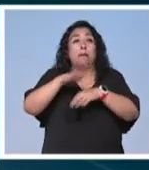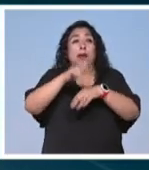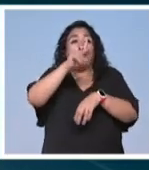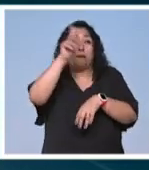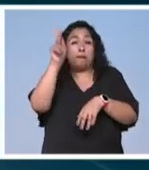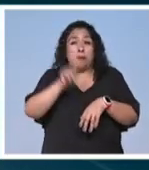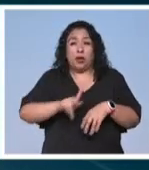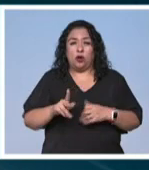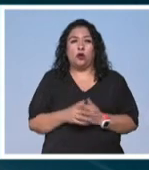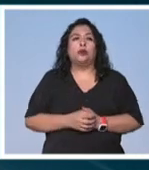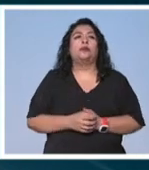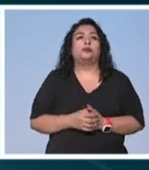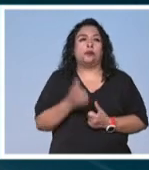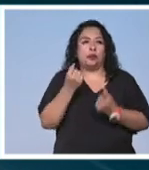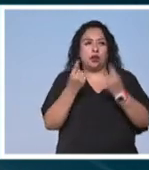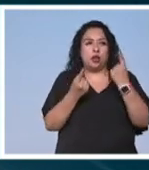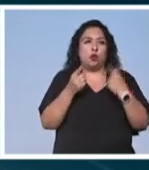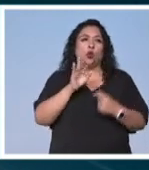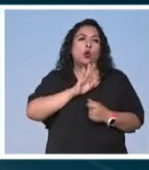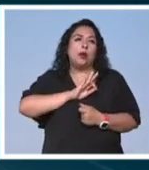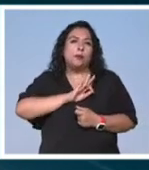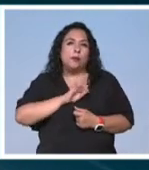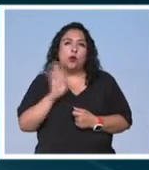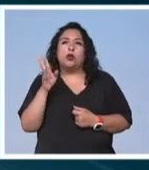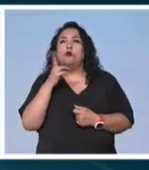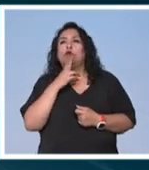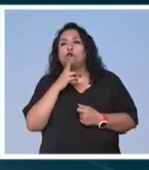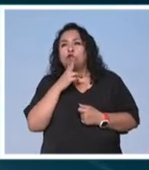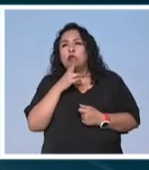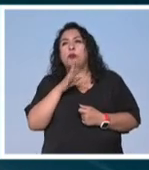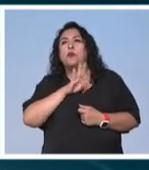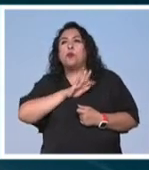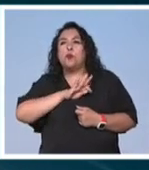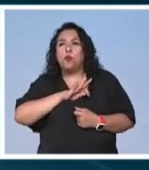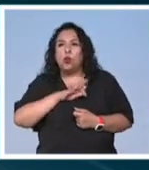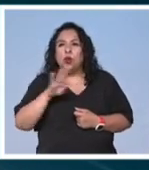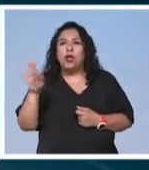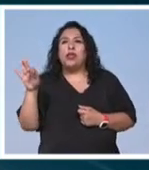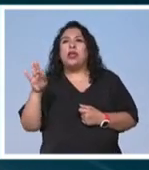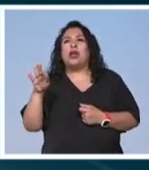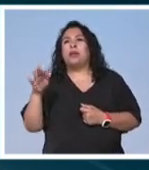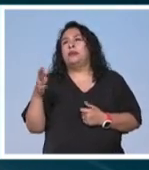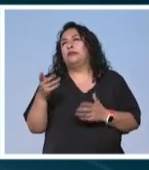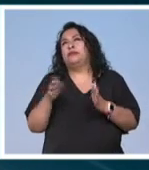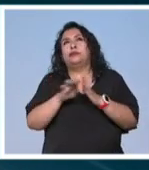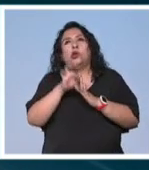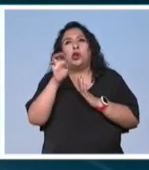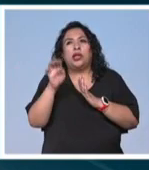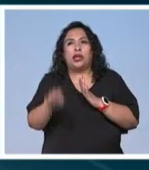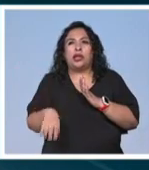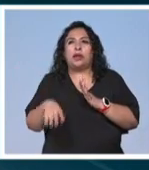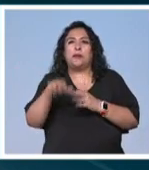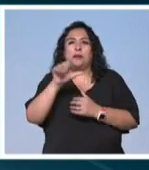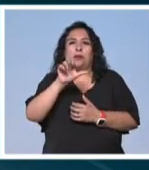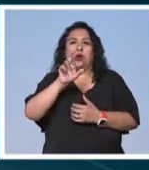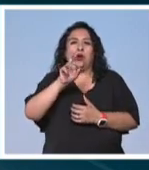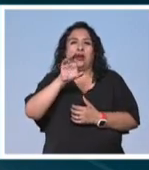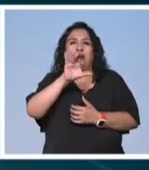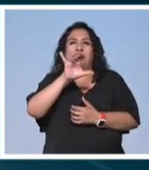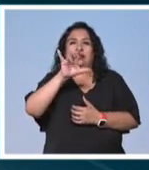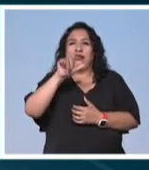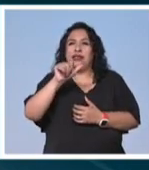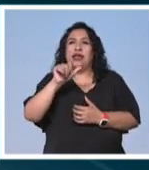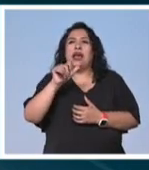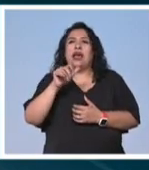algunas alternativas son se pueden cubrir con una capa por ejemplo de arcillas que